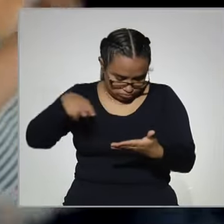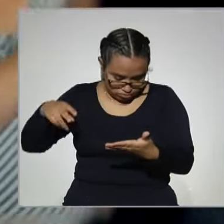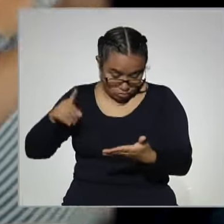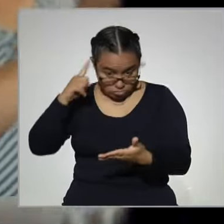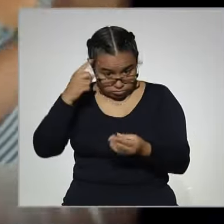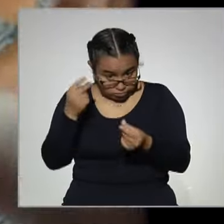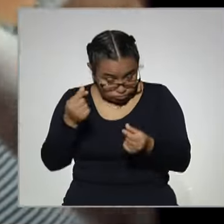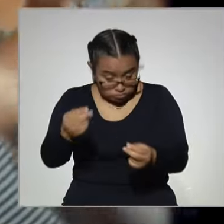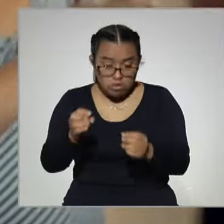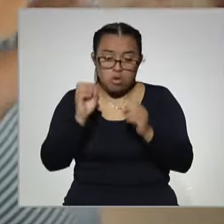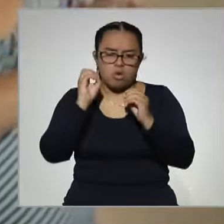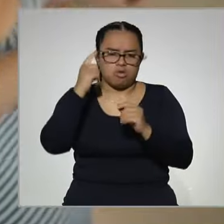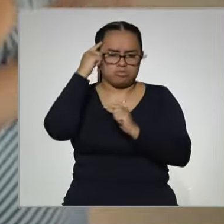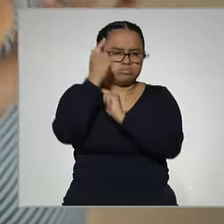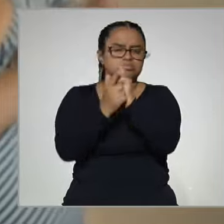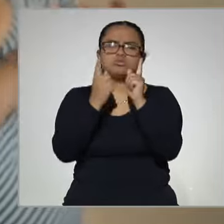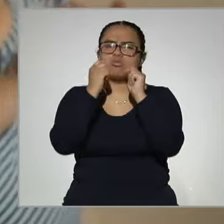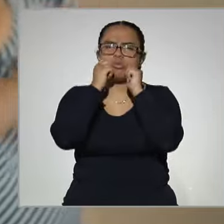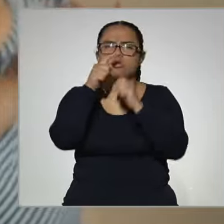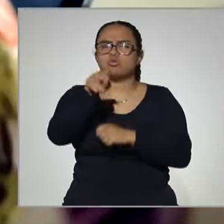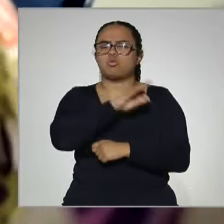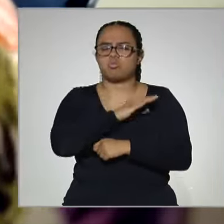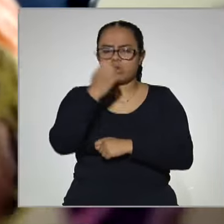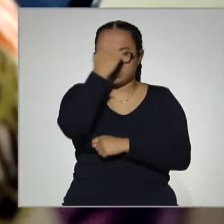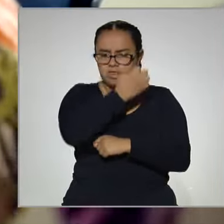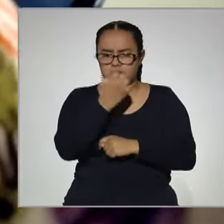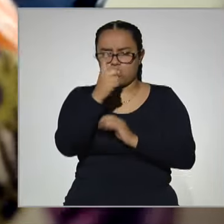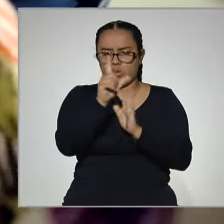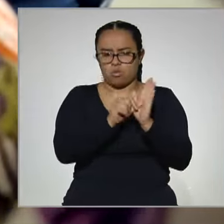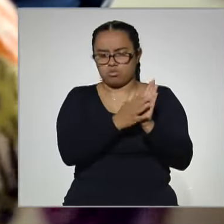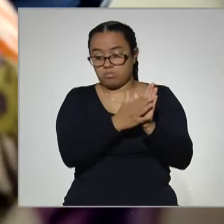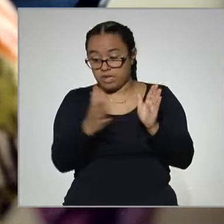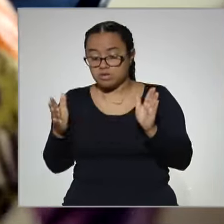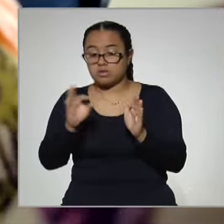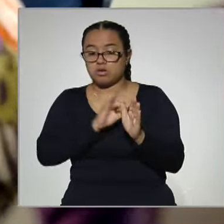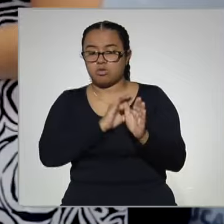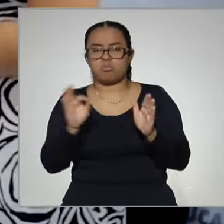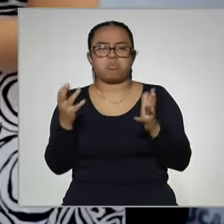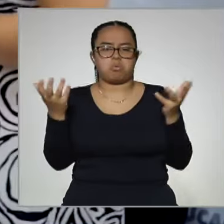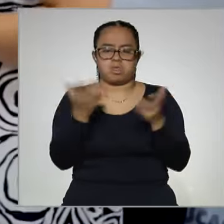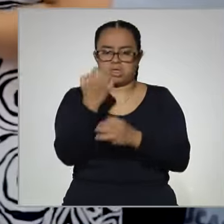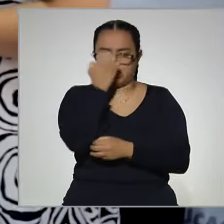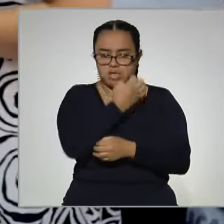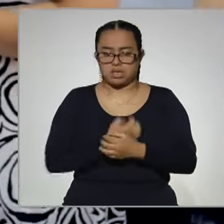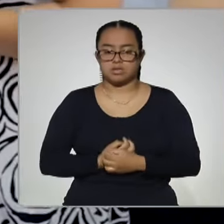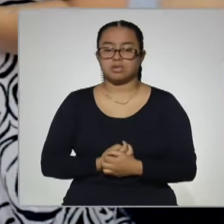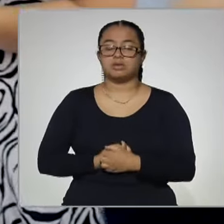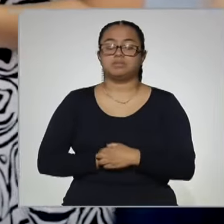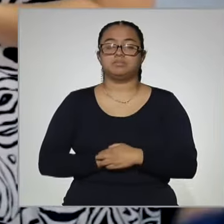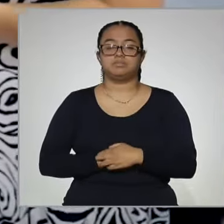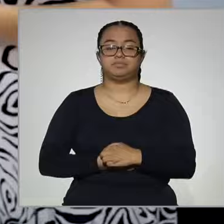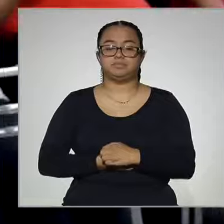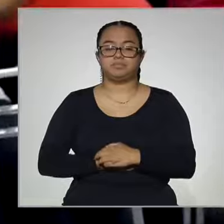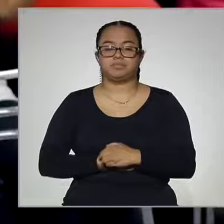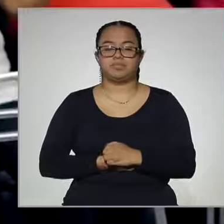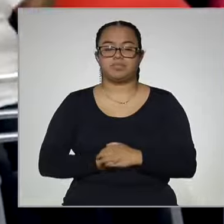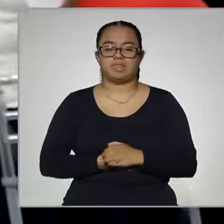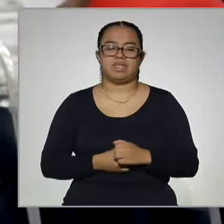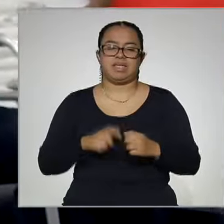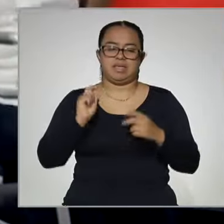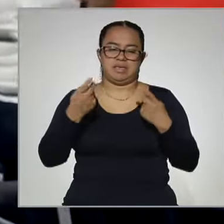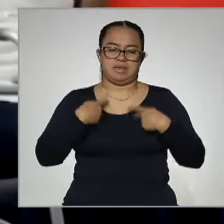solicitar su examen en cualquier momento del mes en el que se haya inscrito sin mayor problema. En el caso de la vía